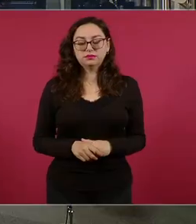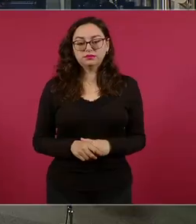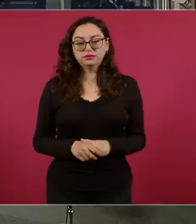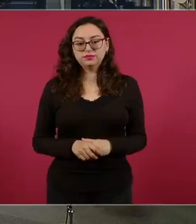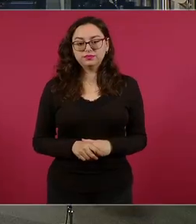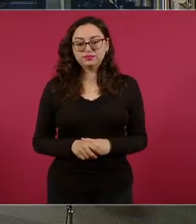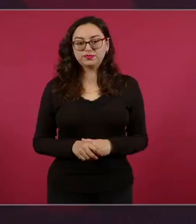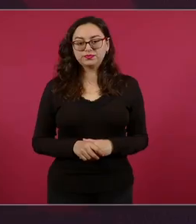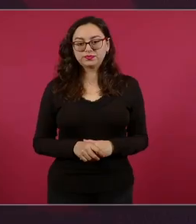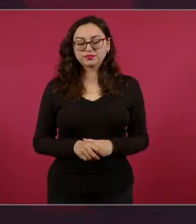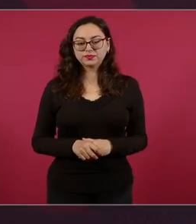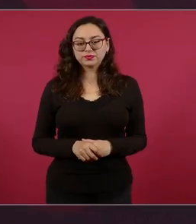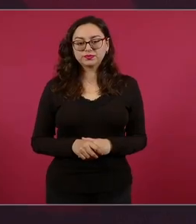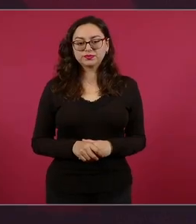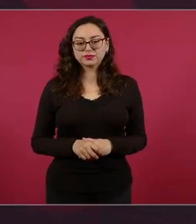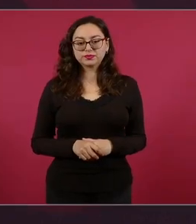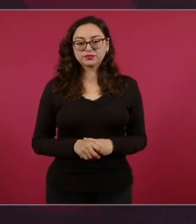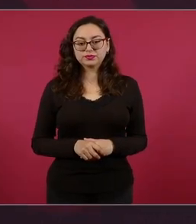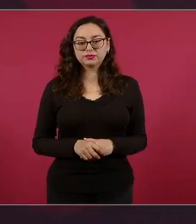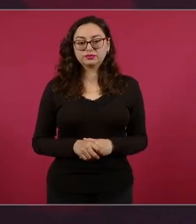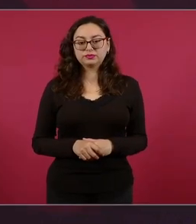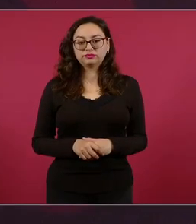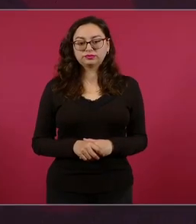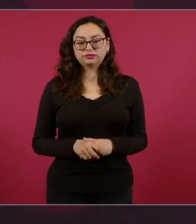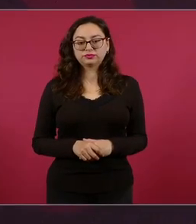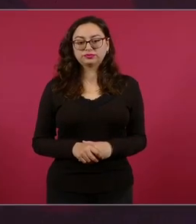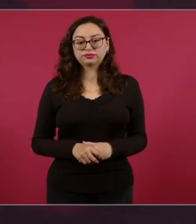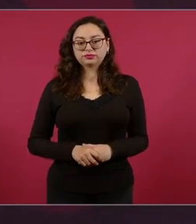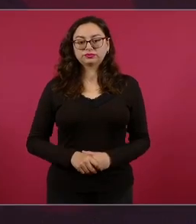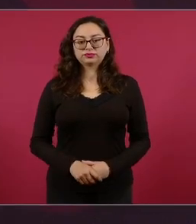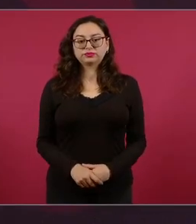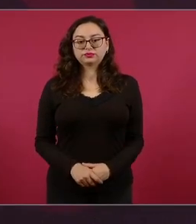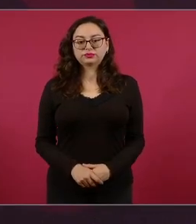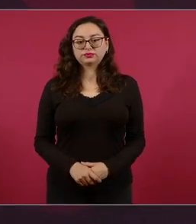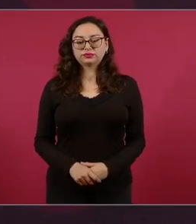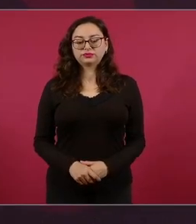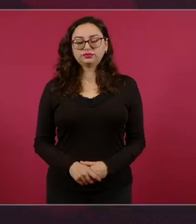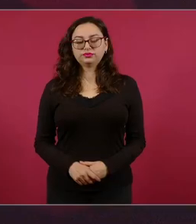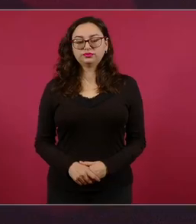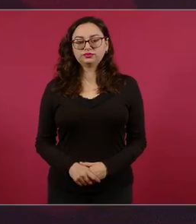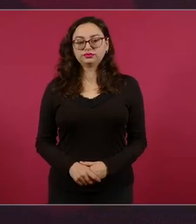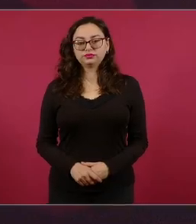nosotros hicimos ya nuestra parte. Bueno,